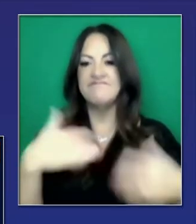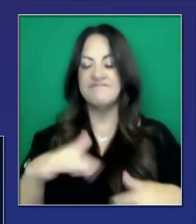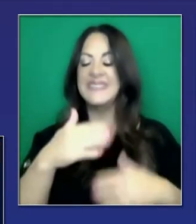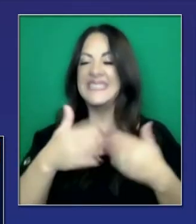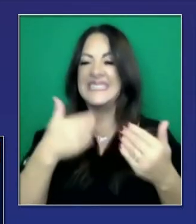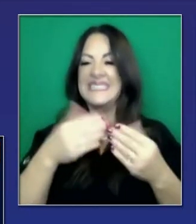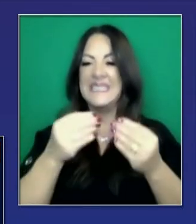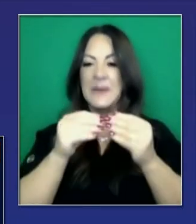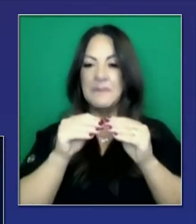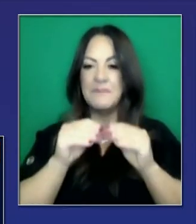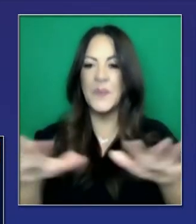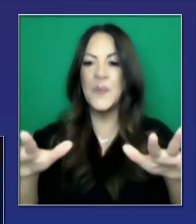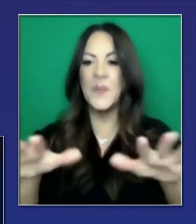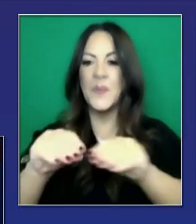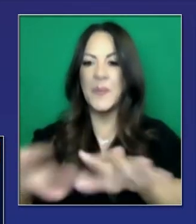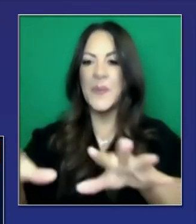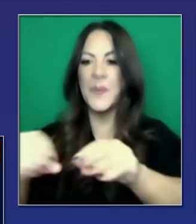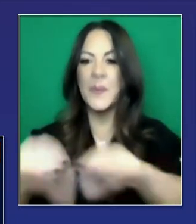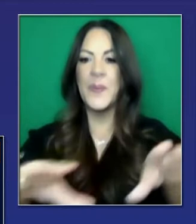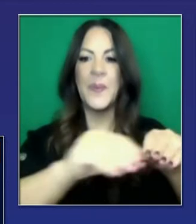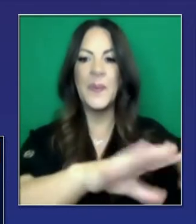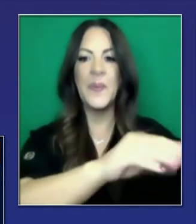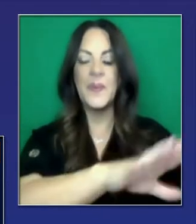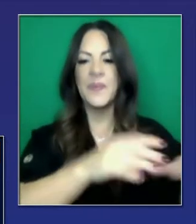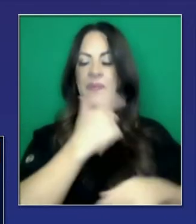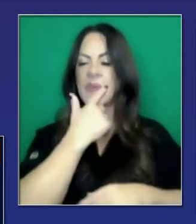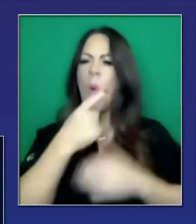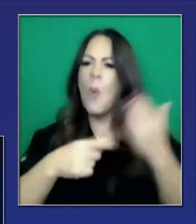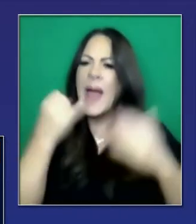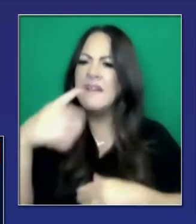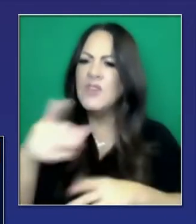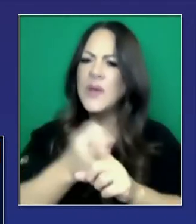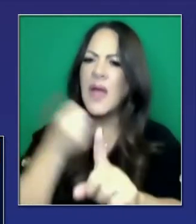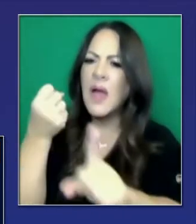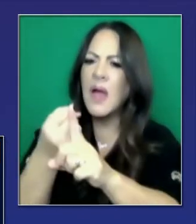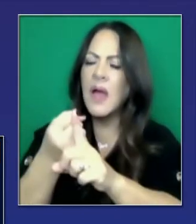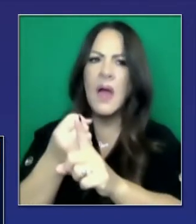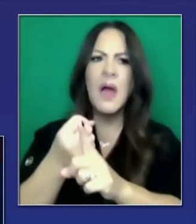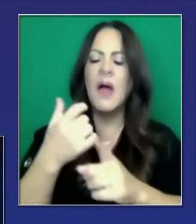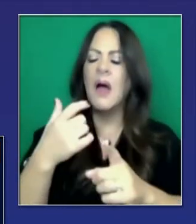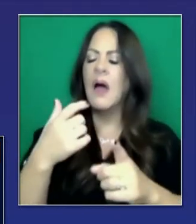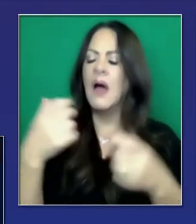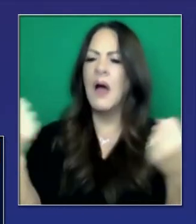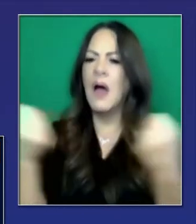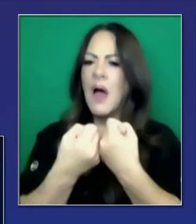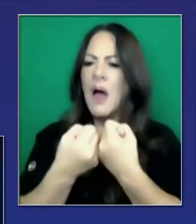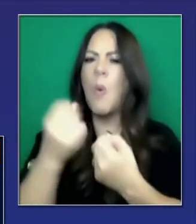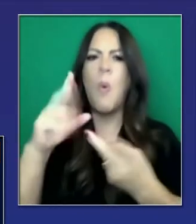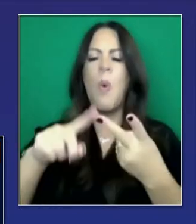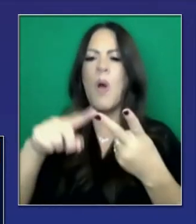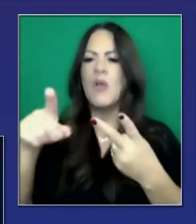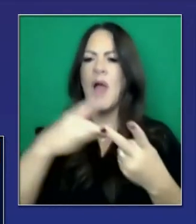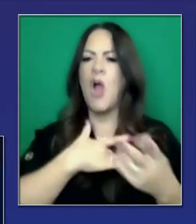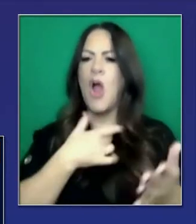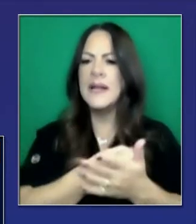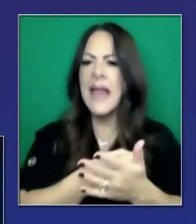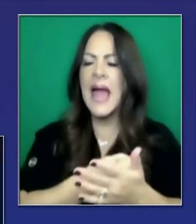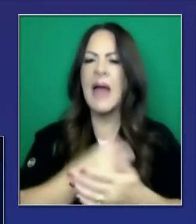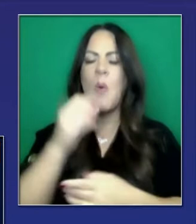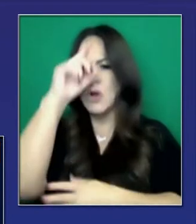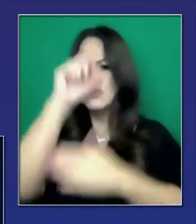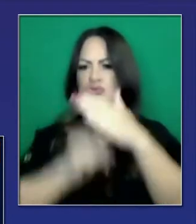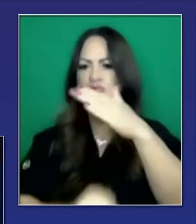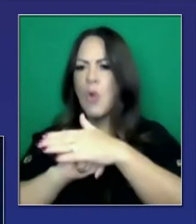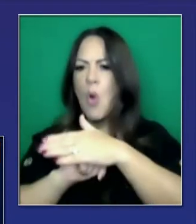transmisión de este virus. Y el impacto indirecto es, Dios no lo quiera que usted tiene un ataque al corazón o algún otro